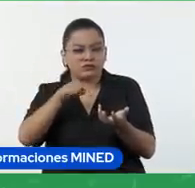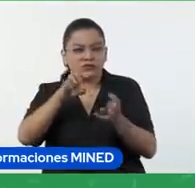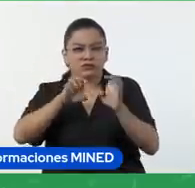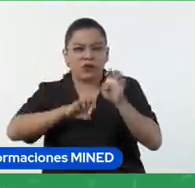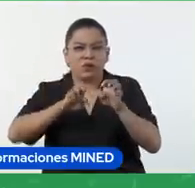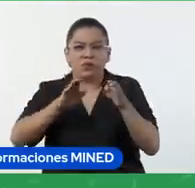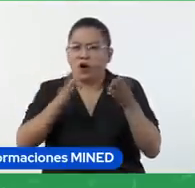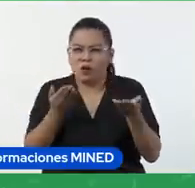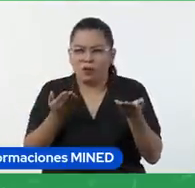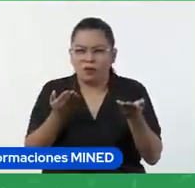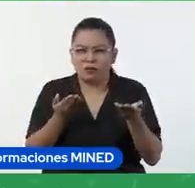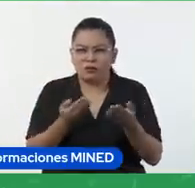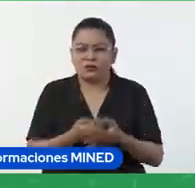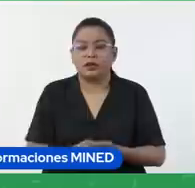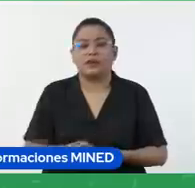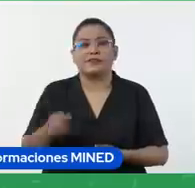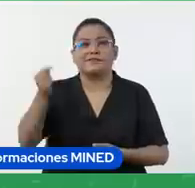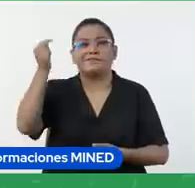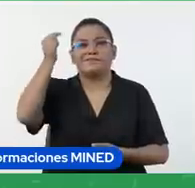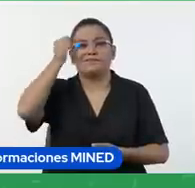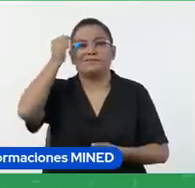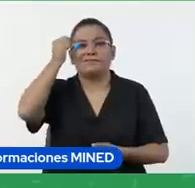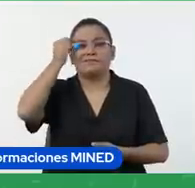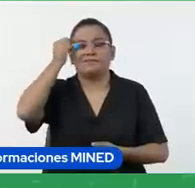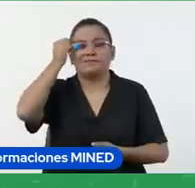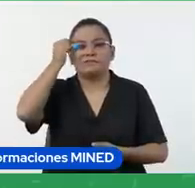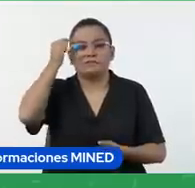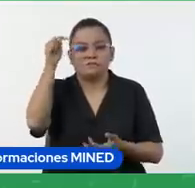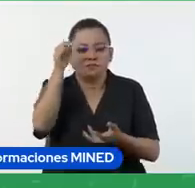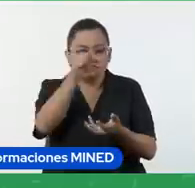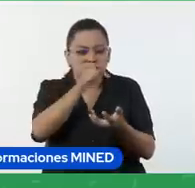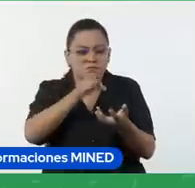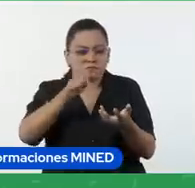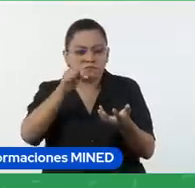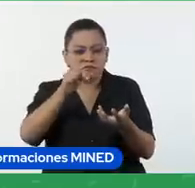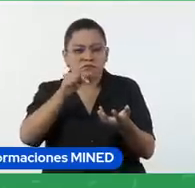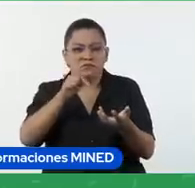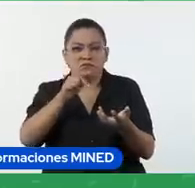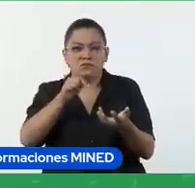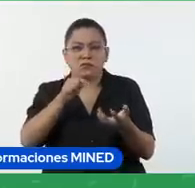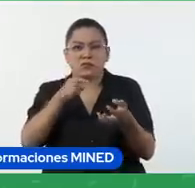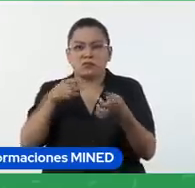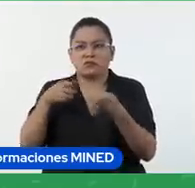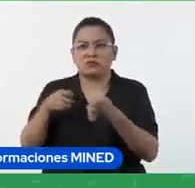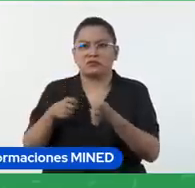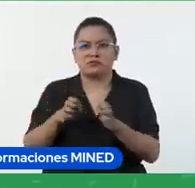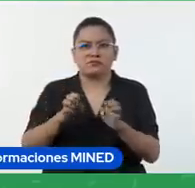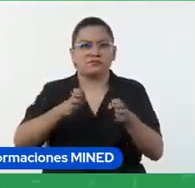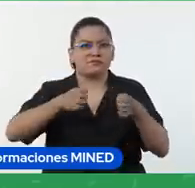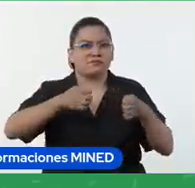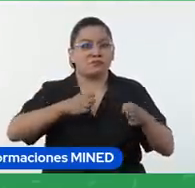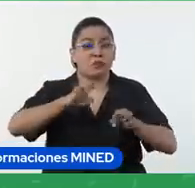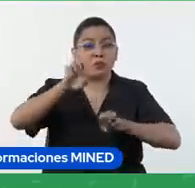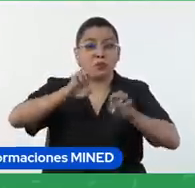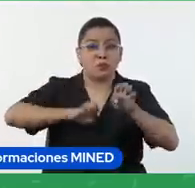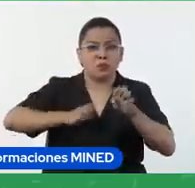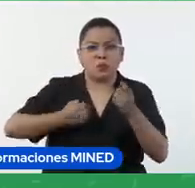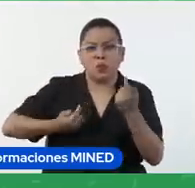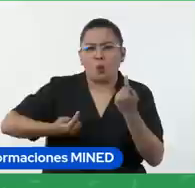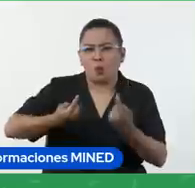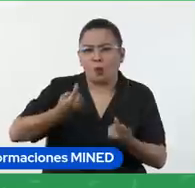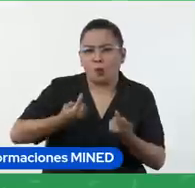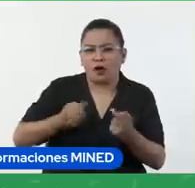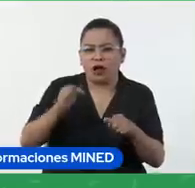el aprendizaje de sus alumnos, qué estrategias usan, en qué momento